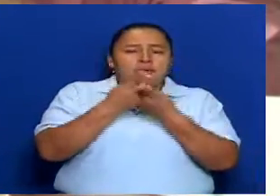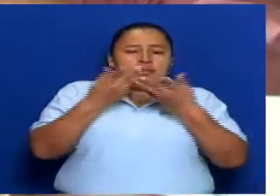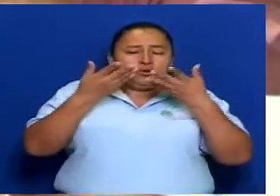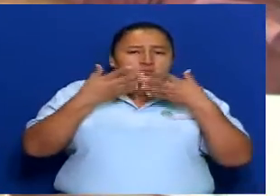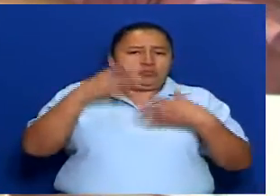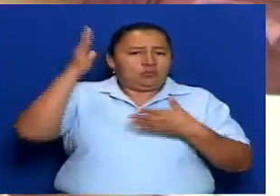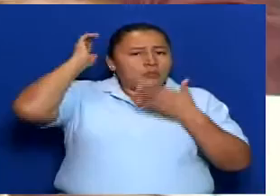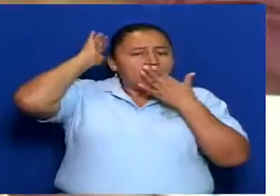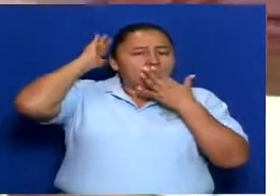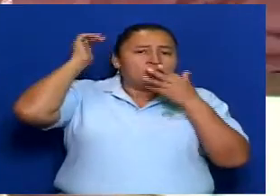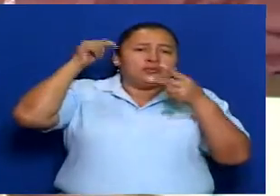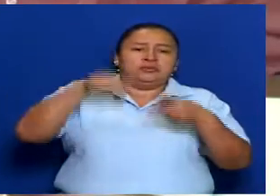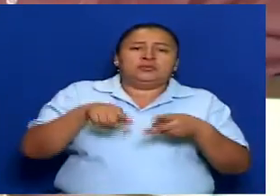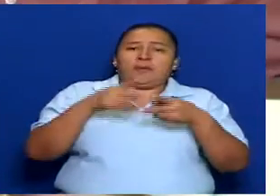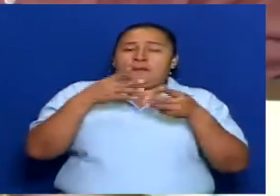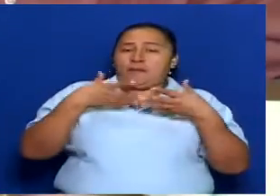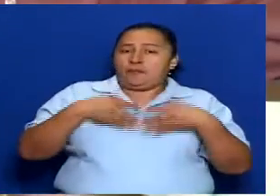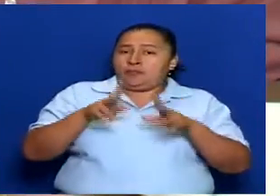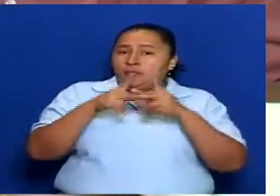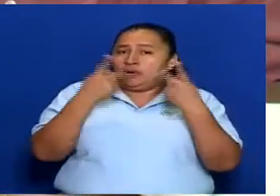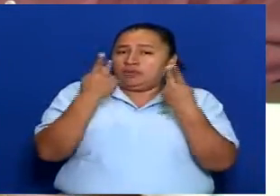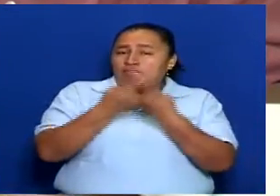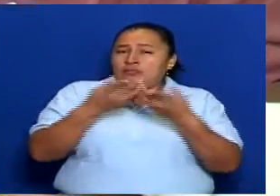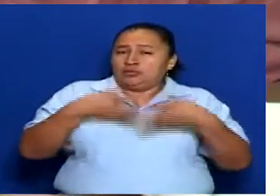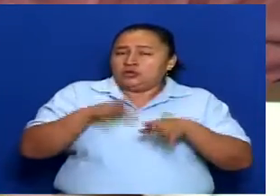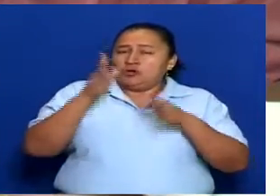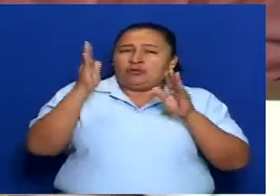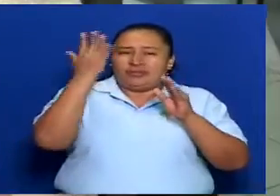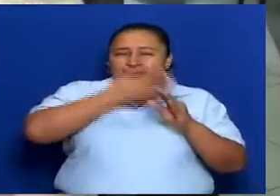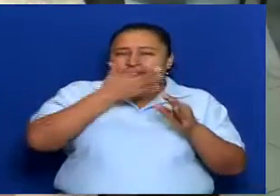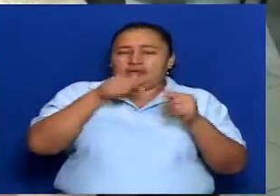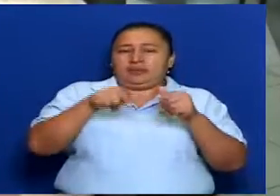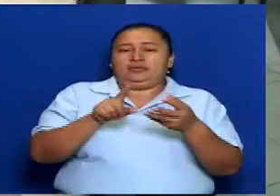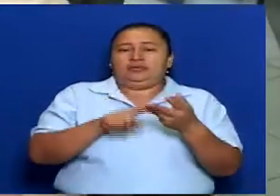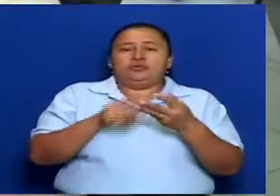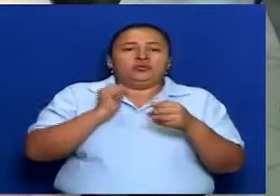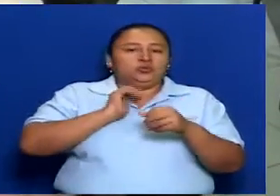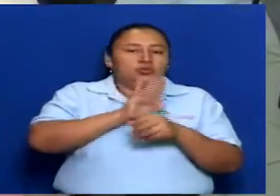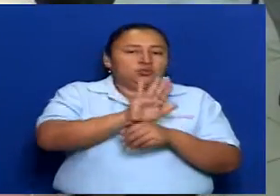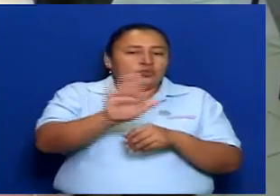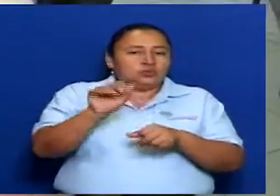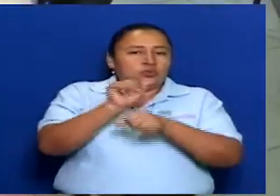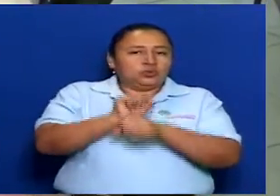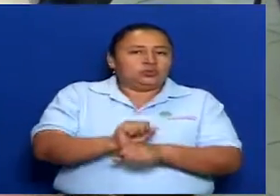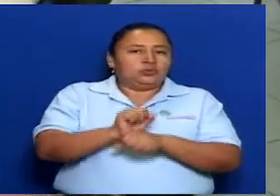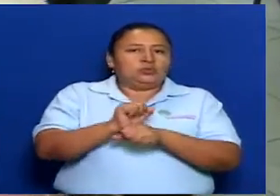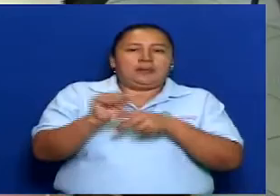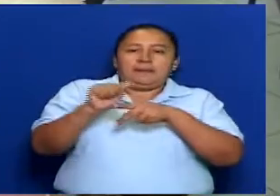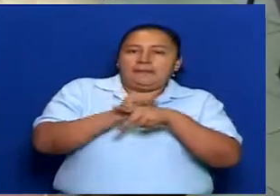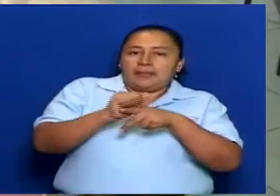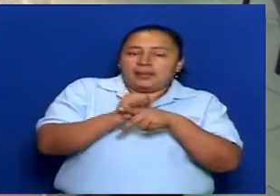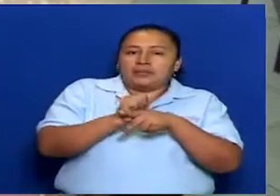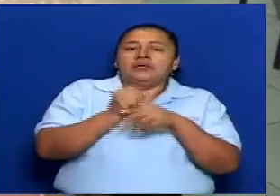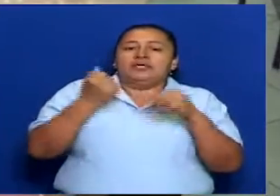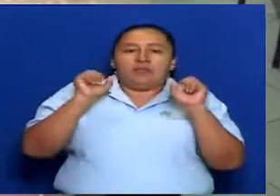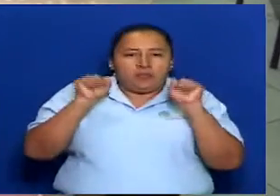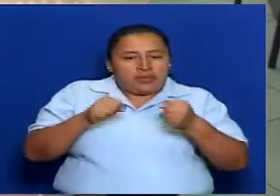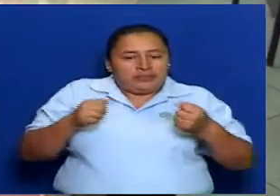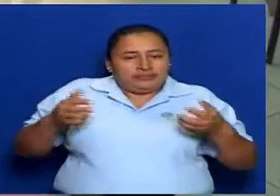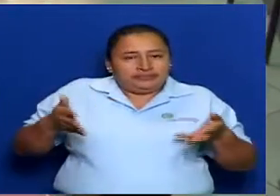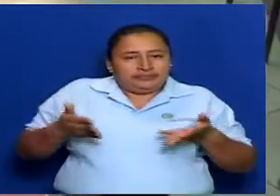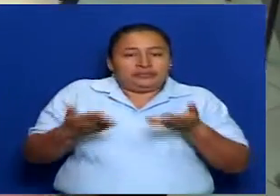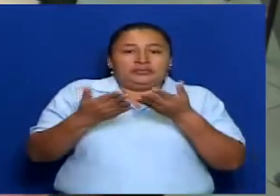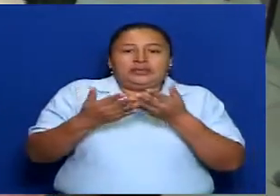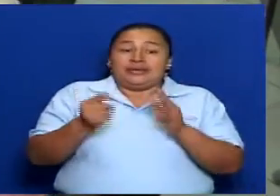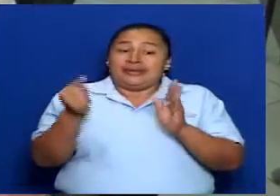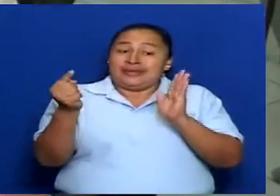costumbres, de sus prácticas, y que realmente esto sea impulsado. Cuando desde la constitución,